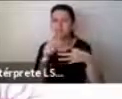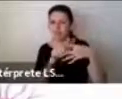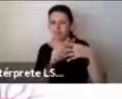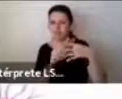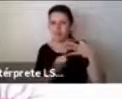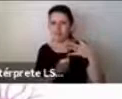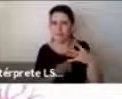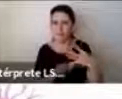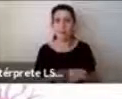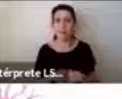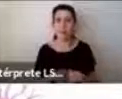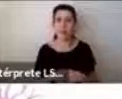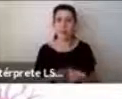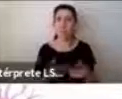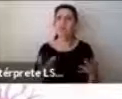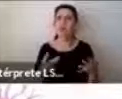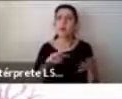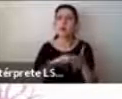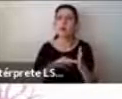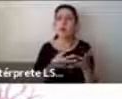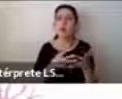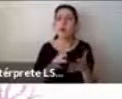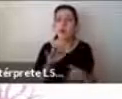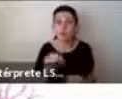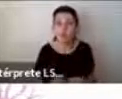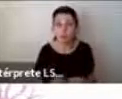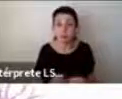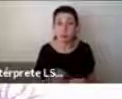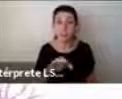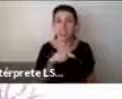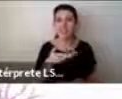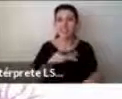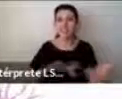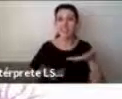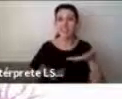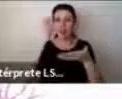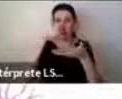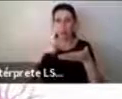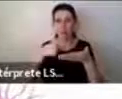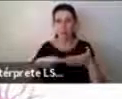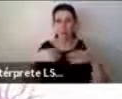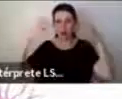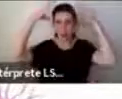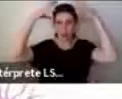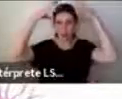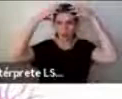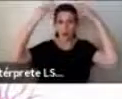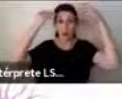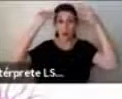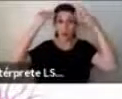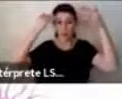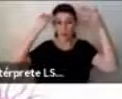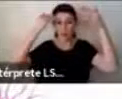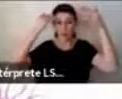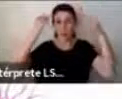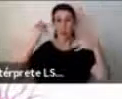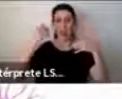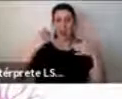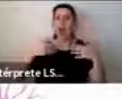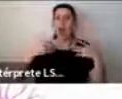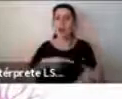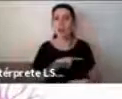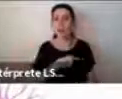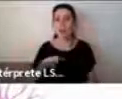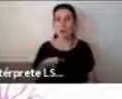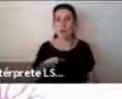fue desde el servicio de evaluación neuropsicológica, ahora a servicio de neuropsicología, donde nuestro